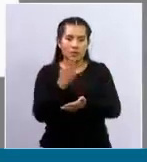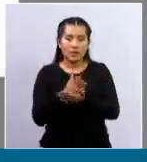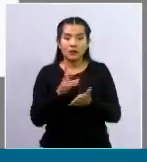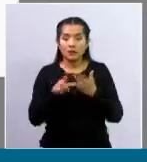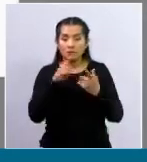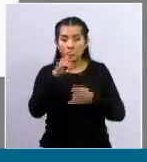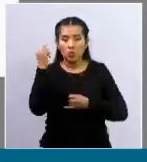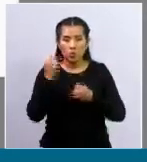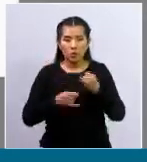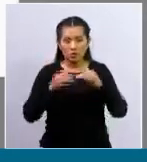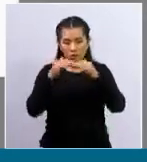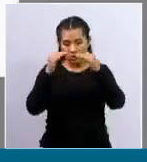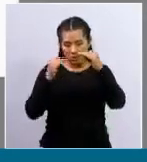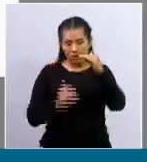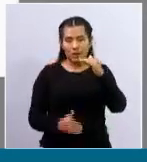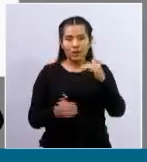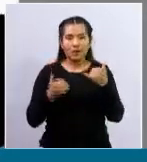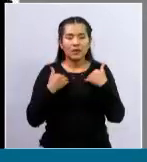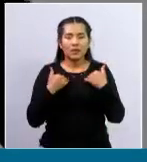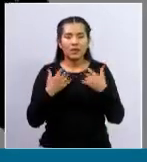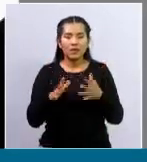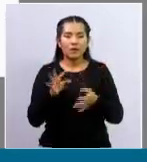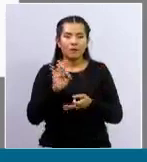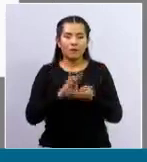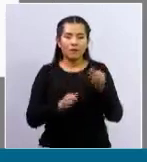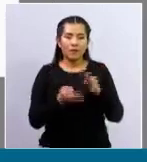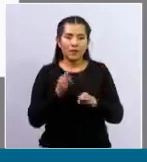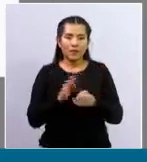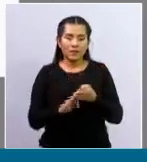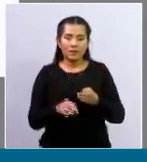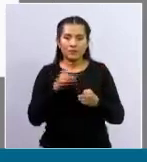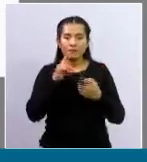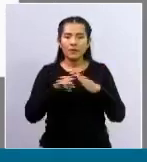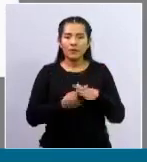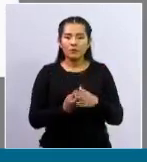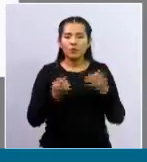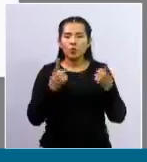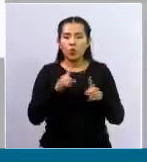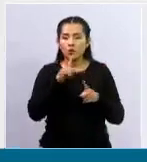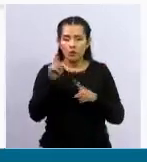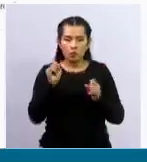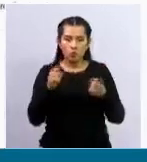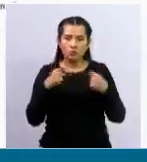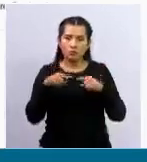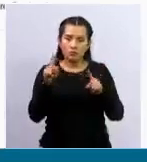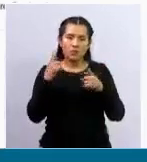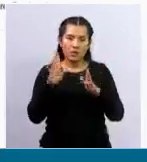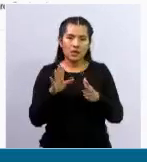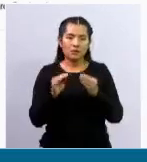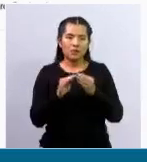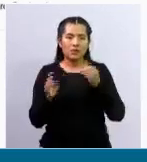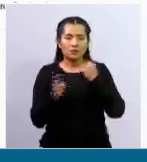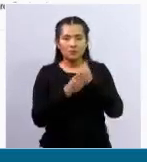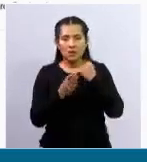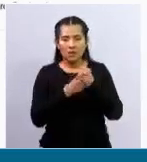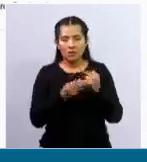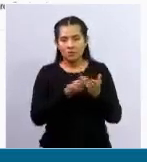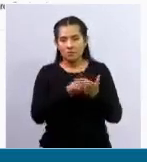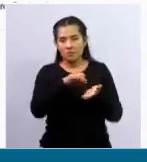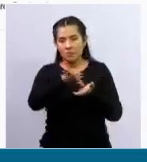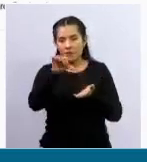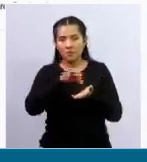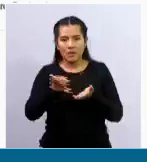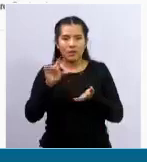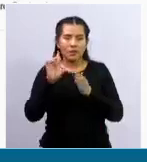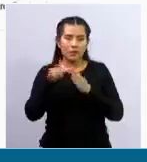inferior van a encontrar la fecha a partir de la que ellos pueden aforcionarse por las entidades financieras para